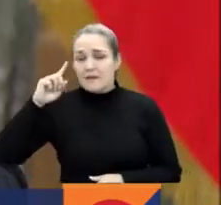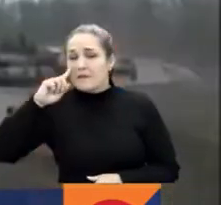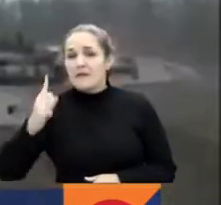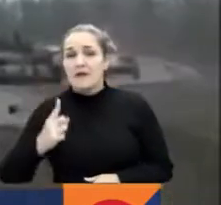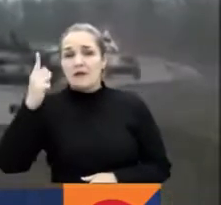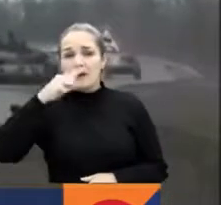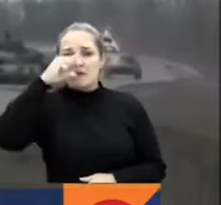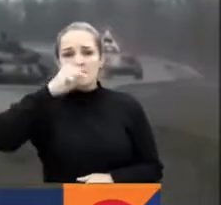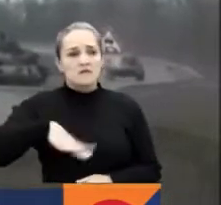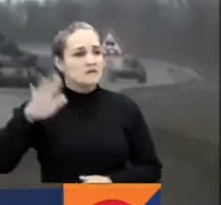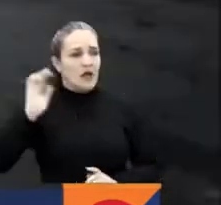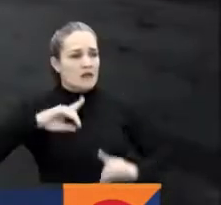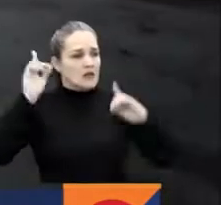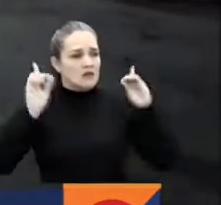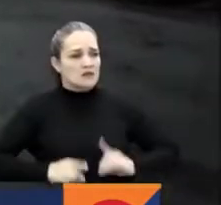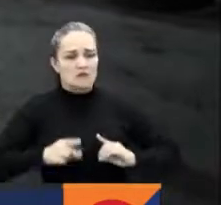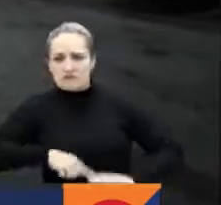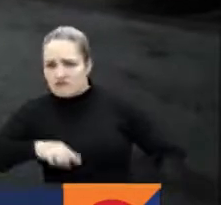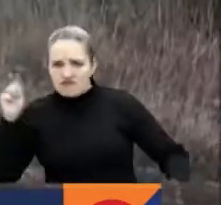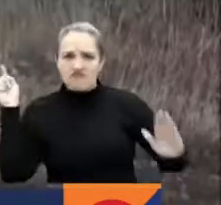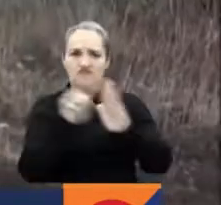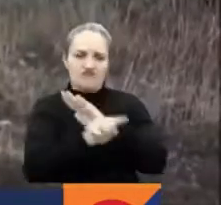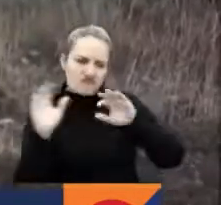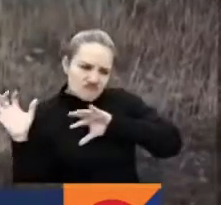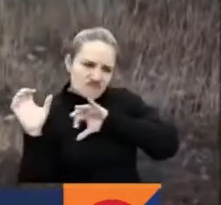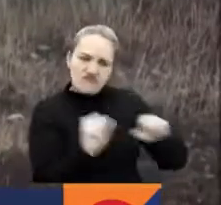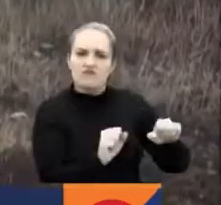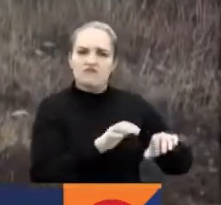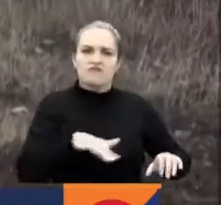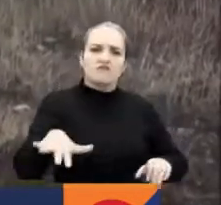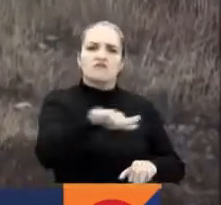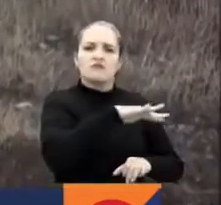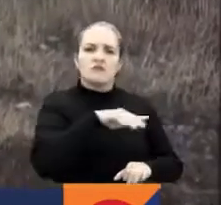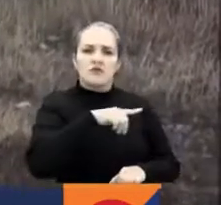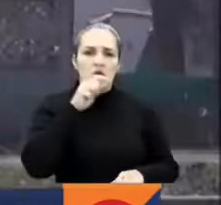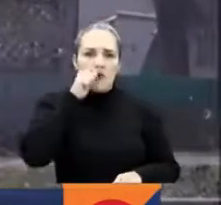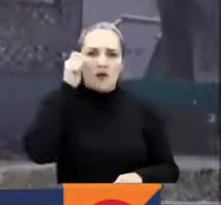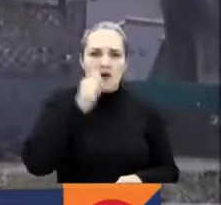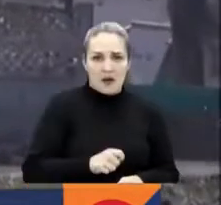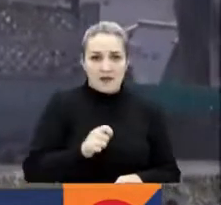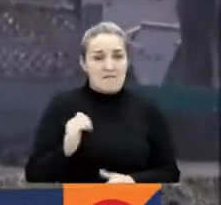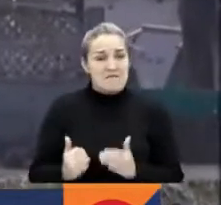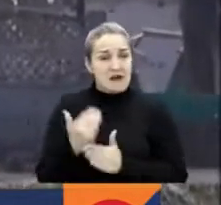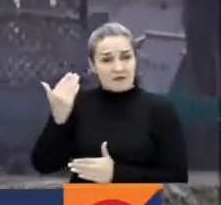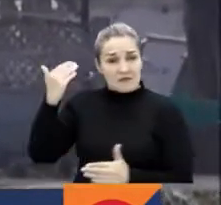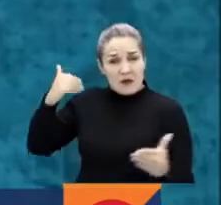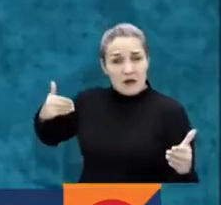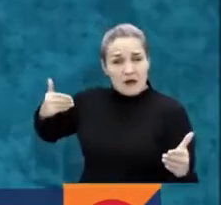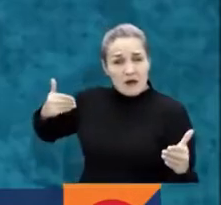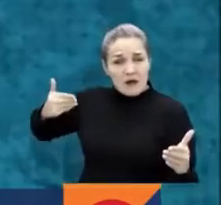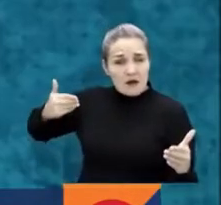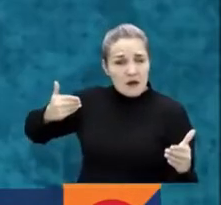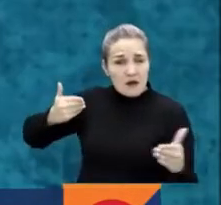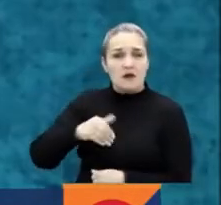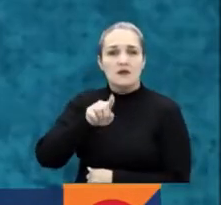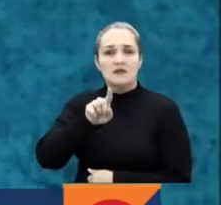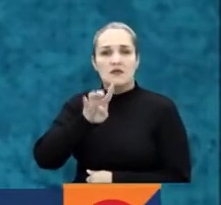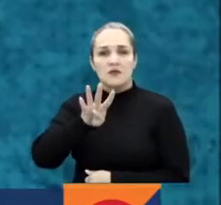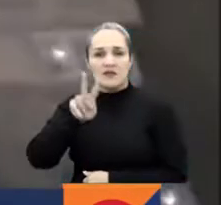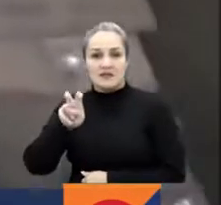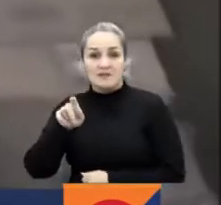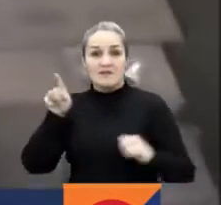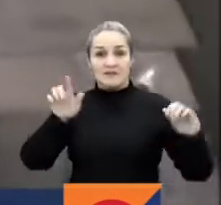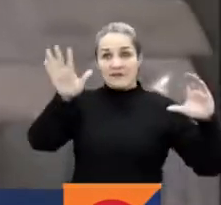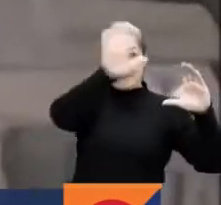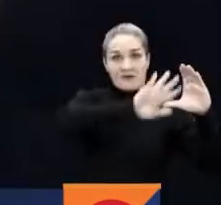de ejecutar una operación militar especial en Ucrania. Defender el foco donde todo empezó, las autoproclamadas repúblicas de Daníez